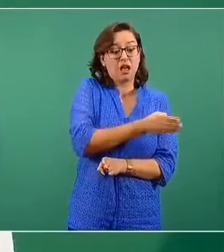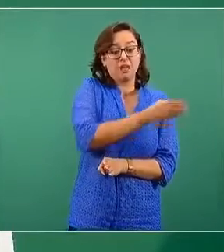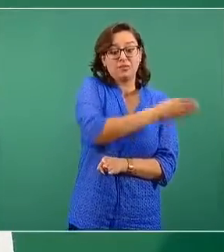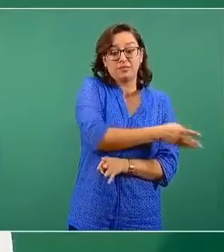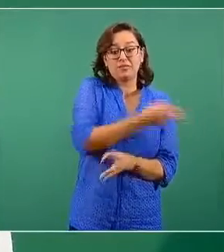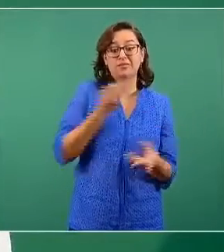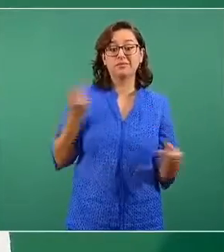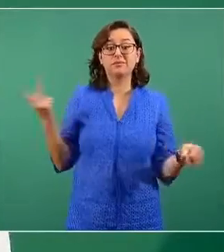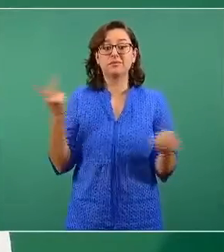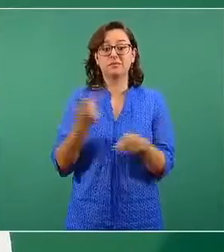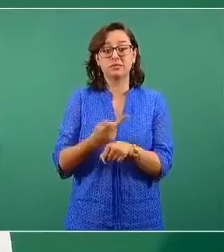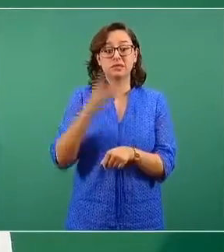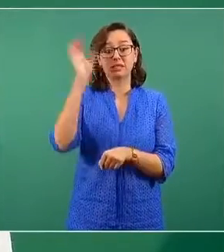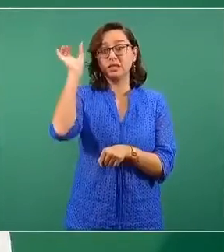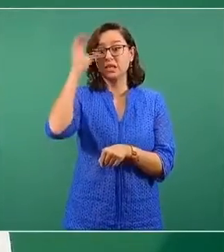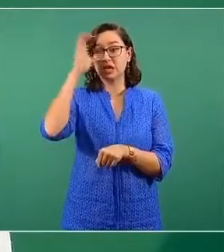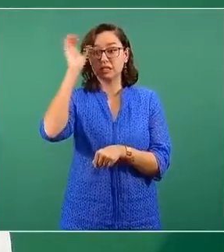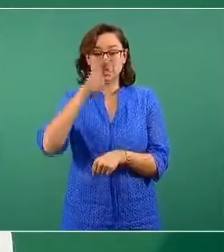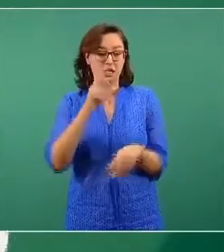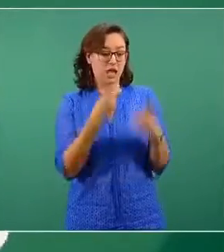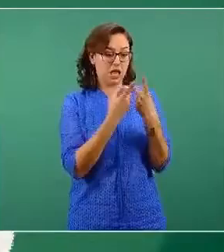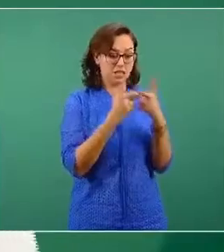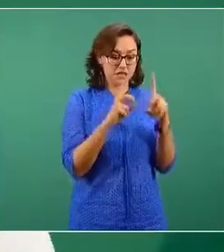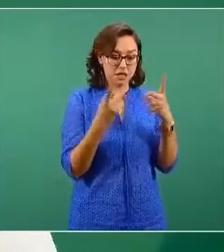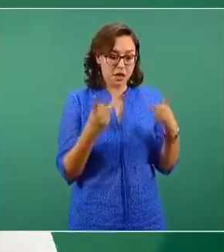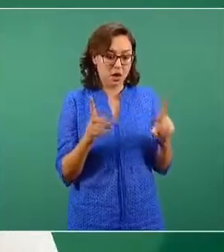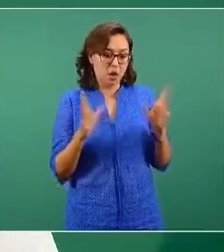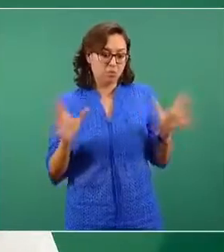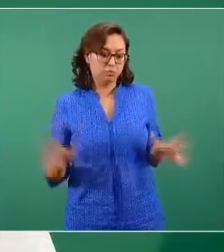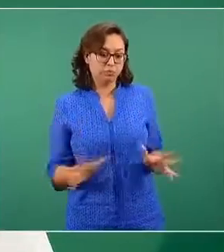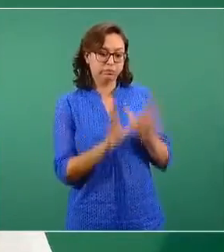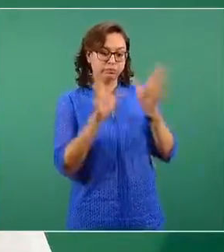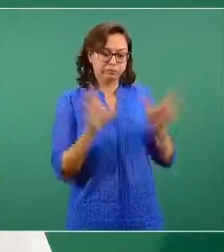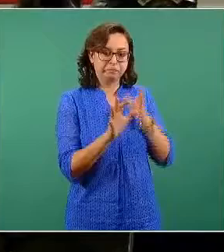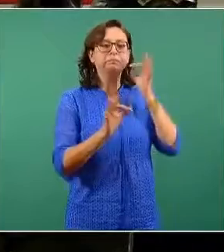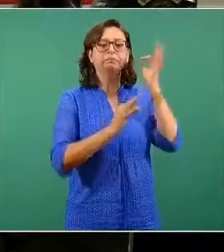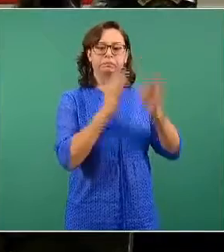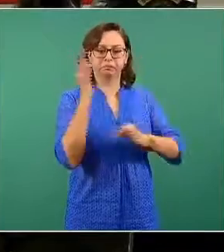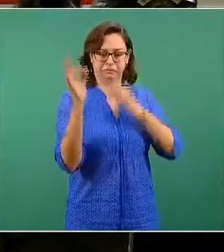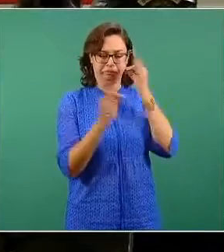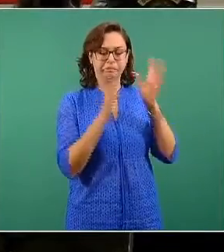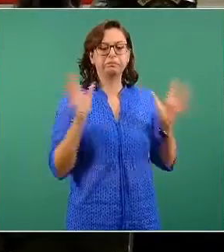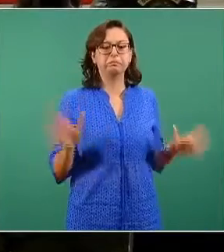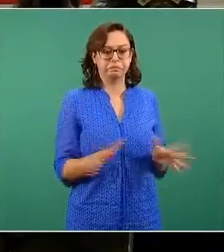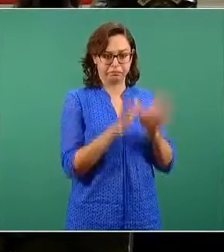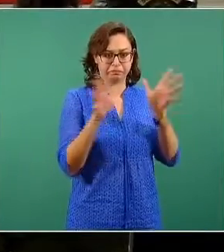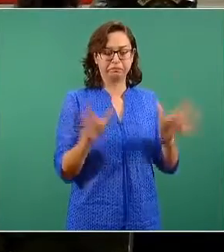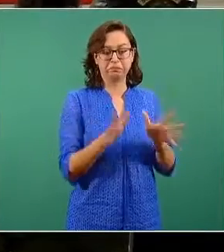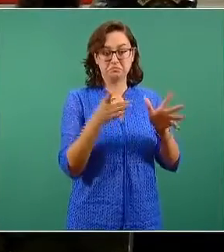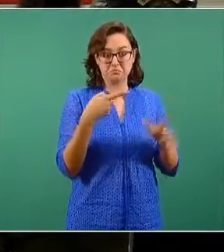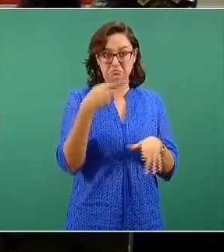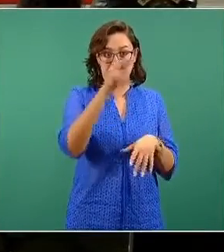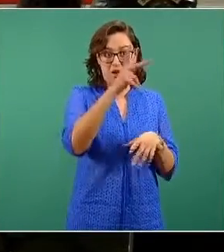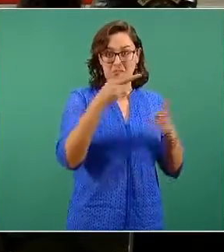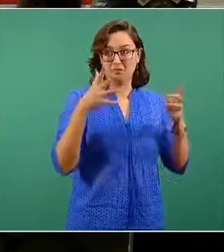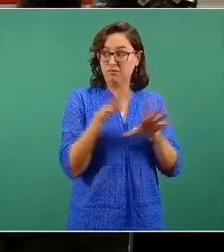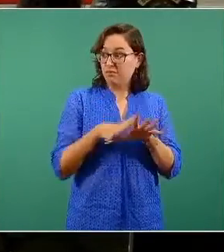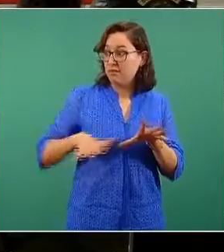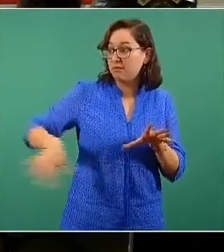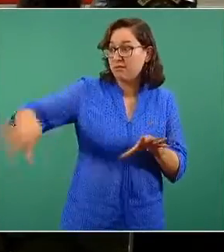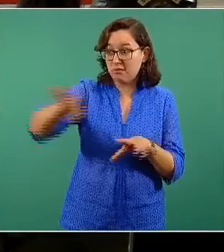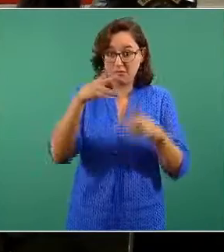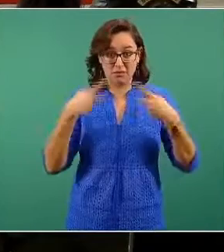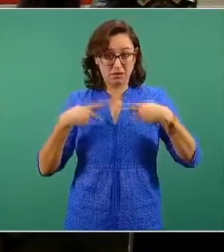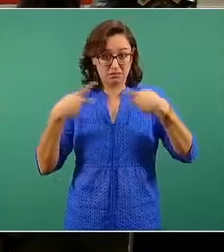se había orientado la promoción de la ciencia y la tecnología sin una idea clara de su beneficio